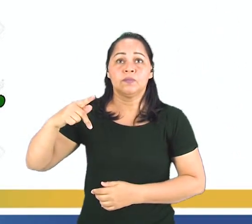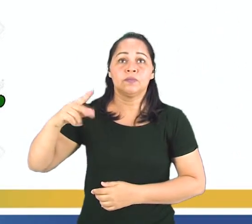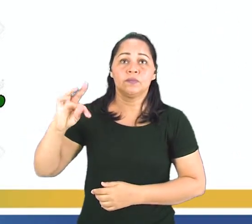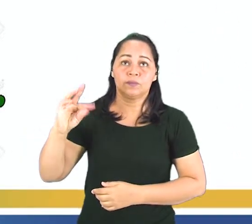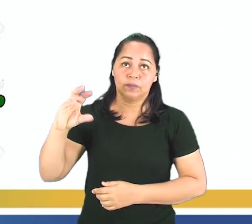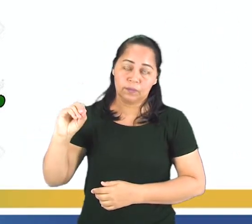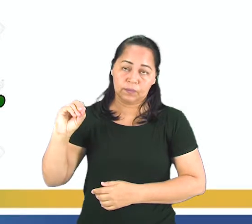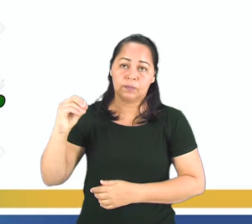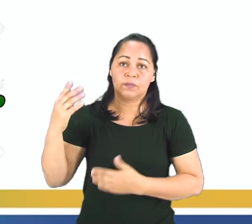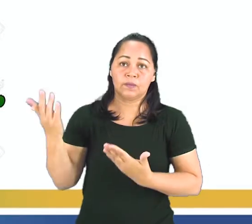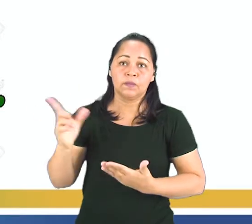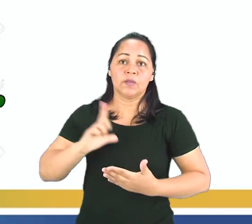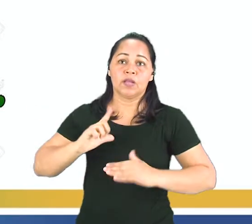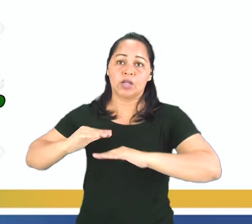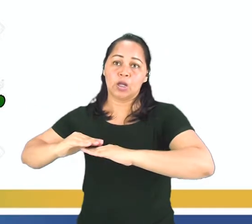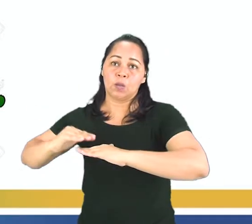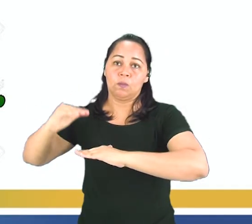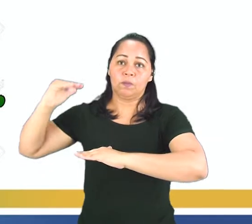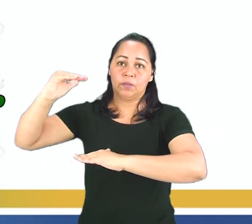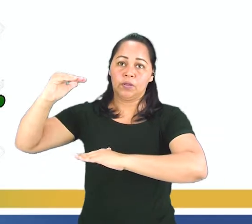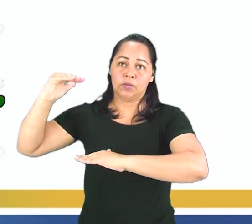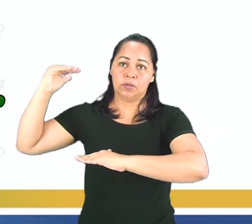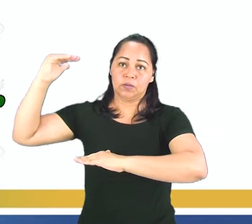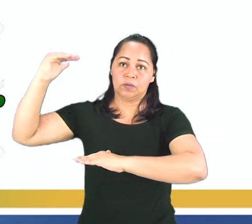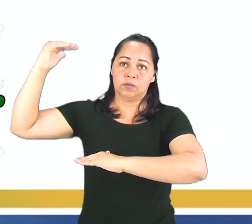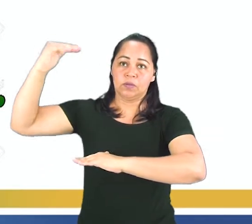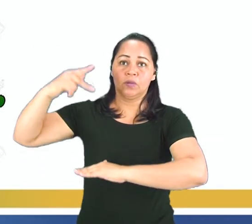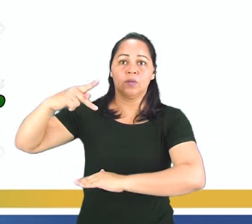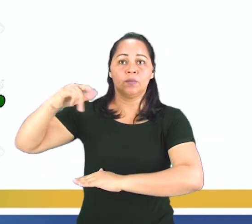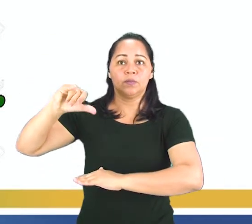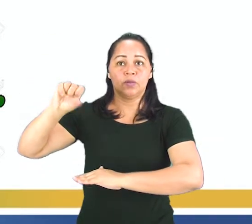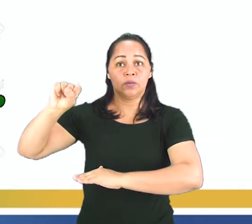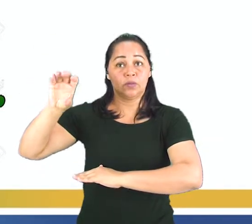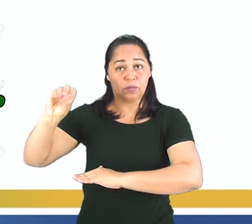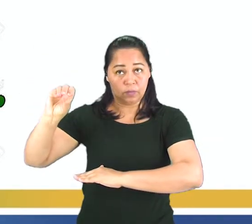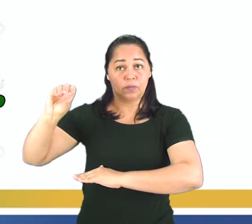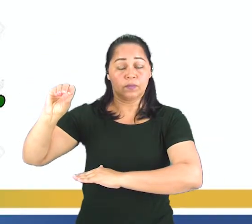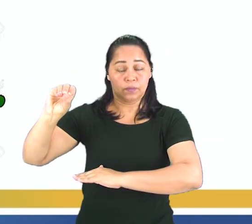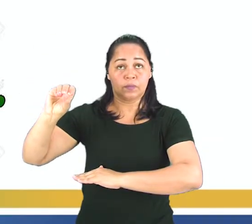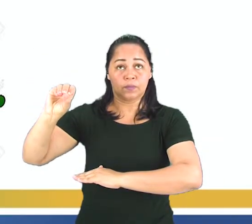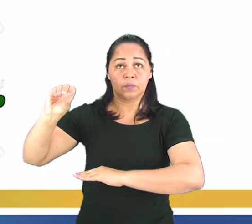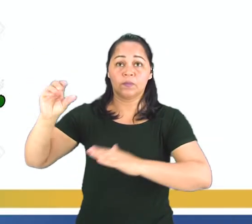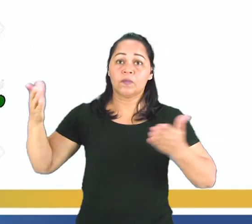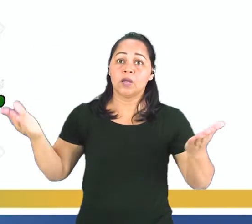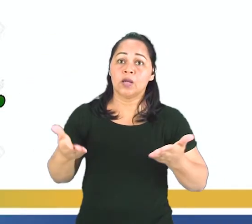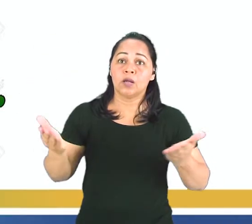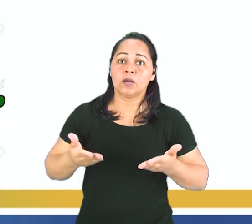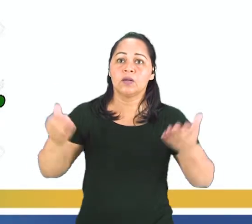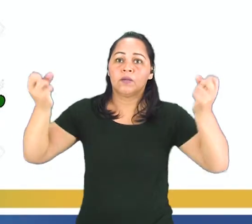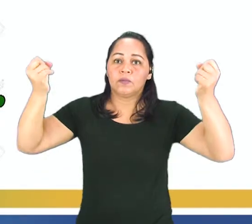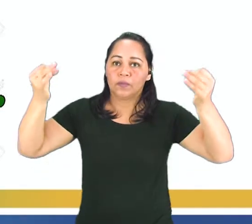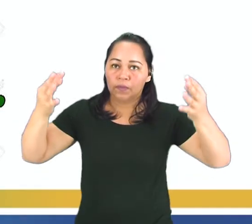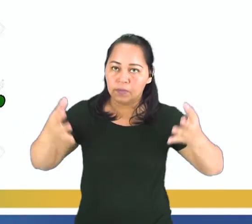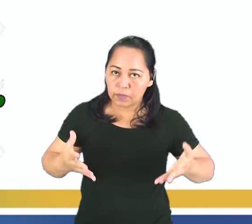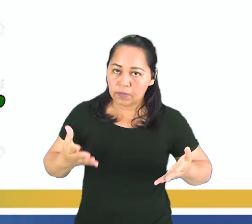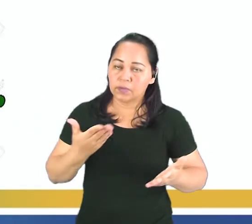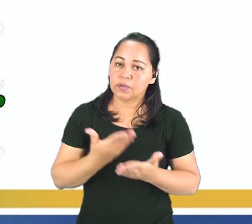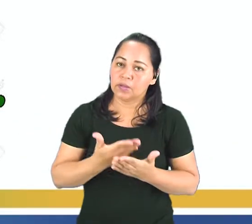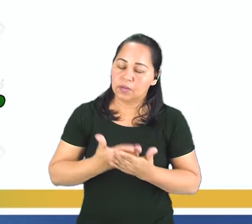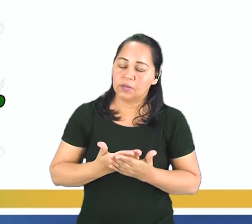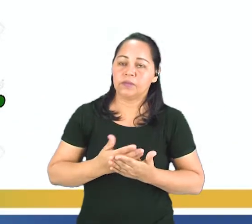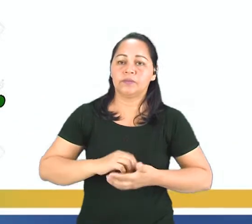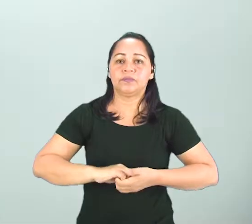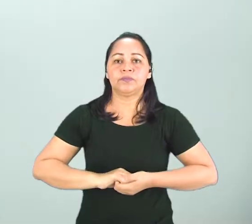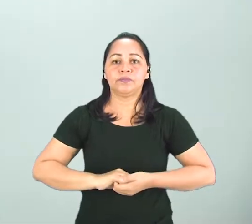les dije que nosotros podemos llamar de piso. Ahora vamos a hacer aquella pequeña ressalva, la misma que yo fiz en la última aula.